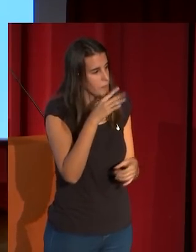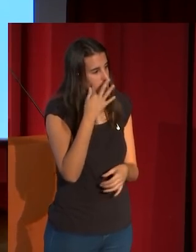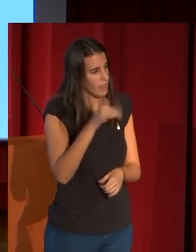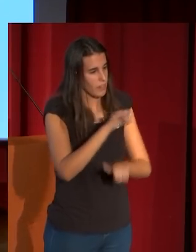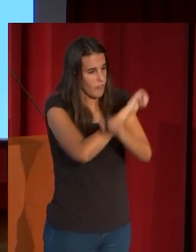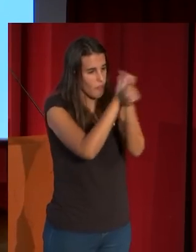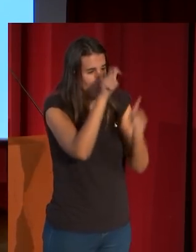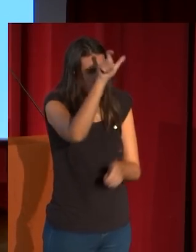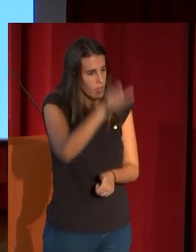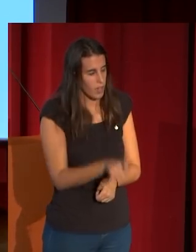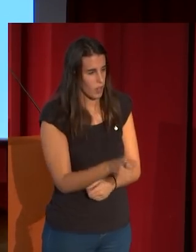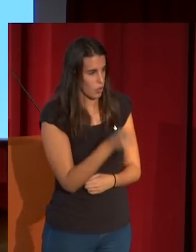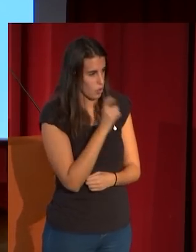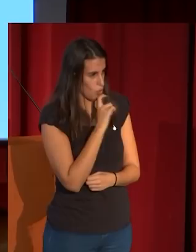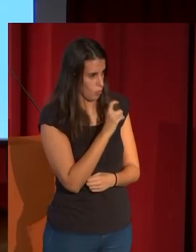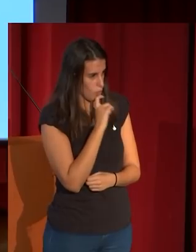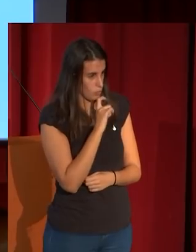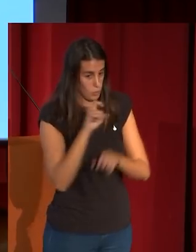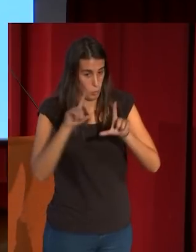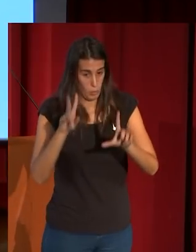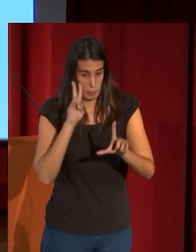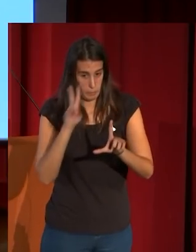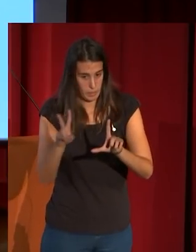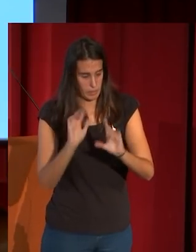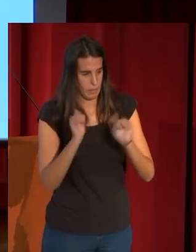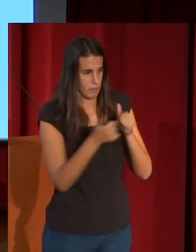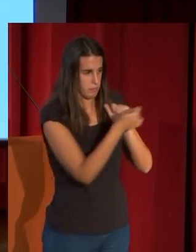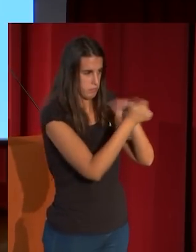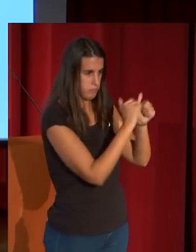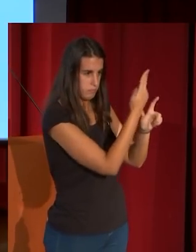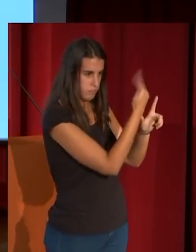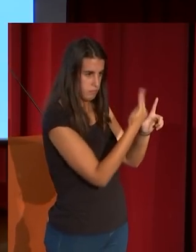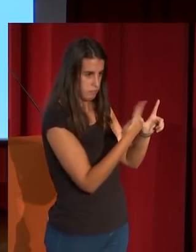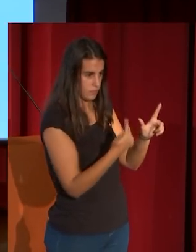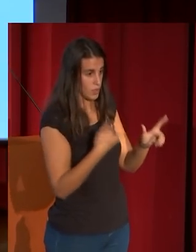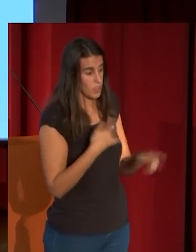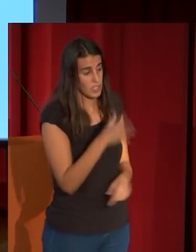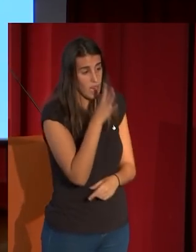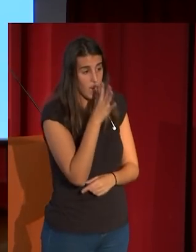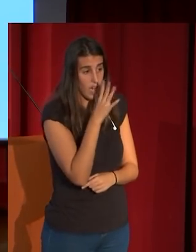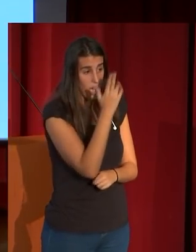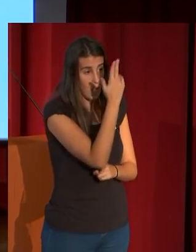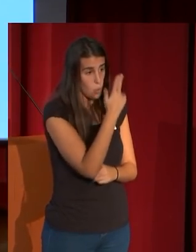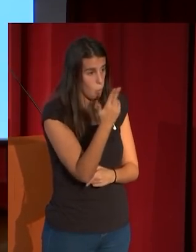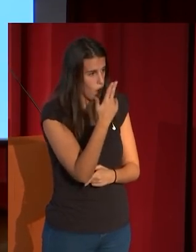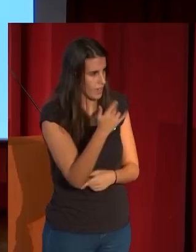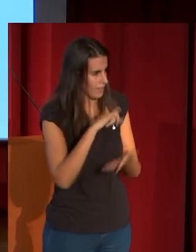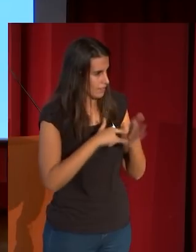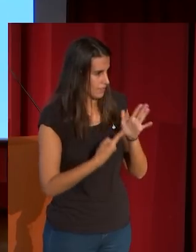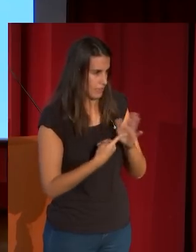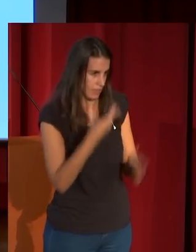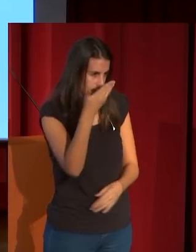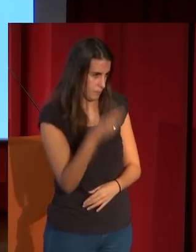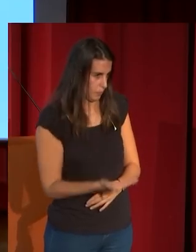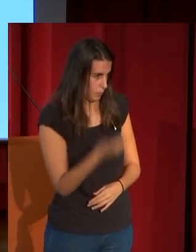Velázquez. Ya en ese momento, para él, la acuarela es un instrumento auxiliar muy importante,